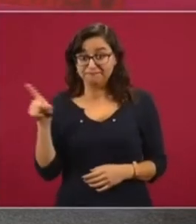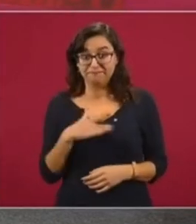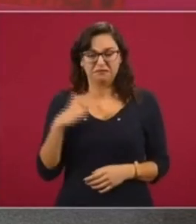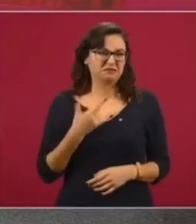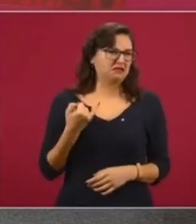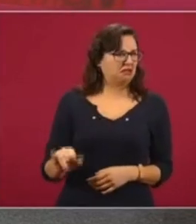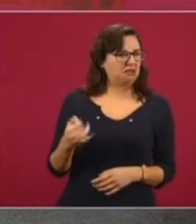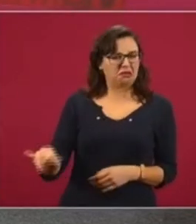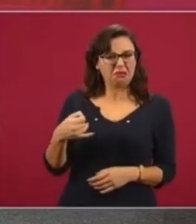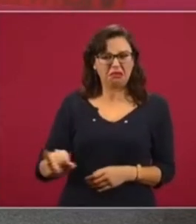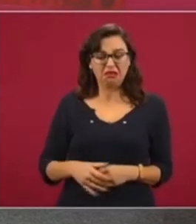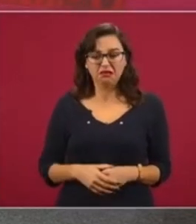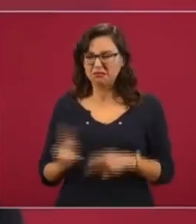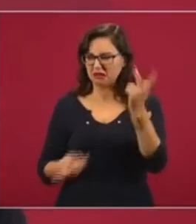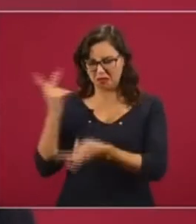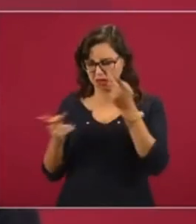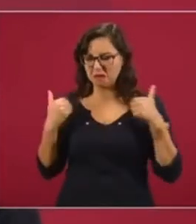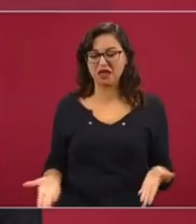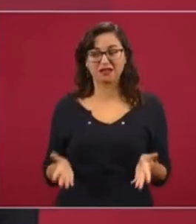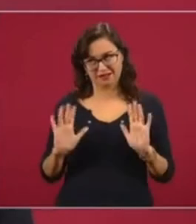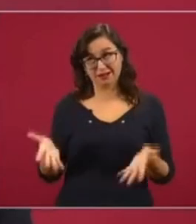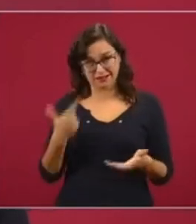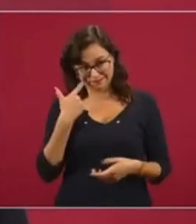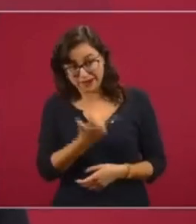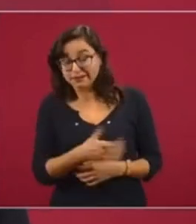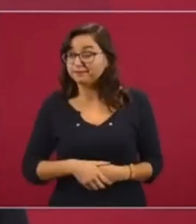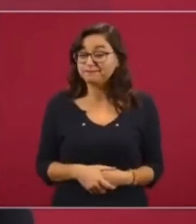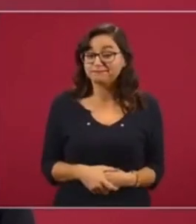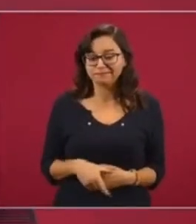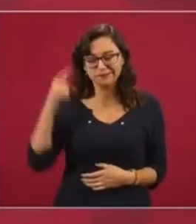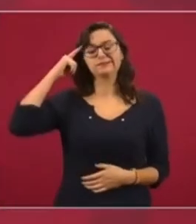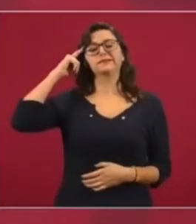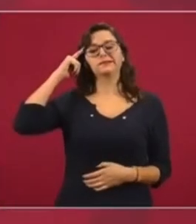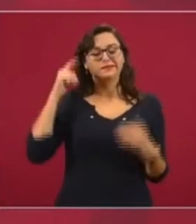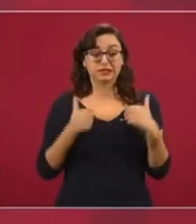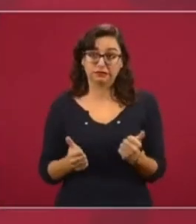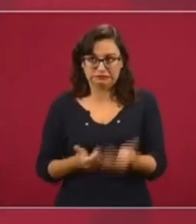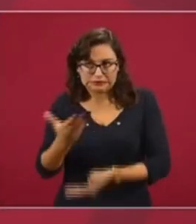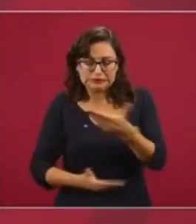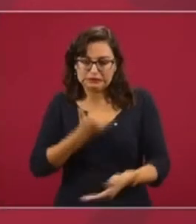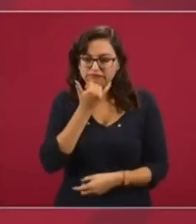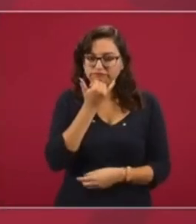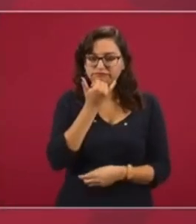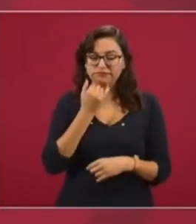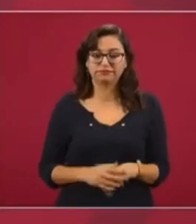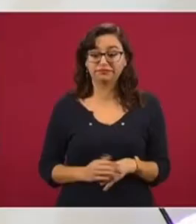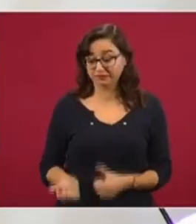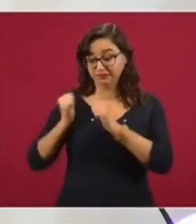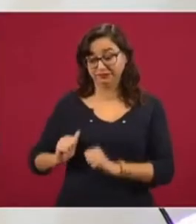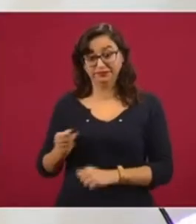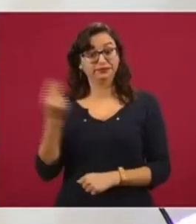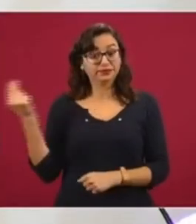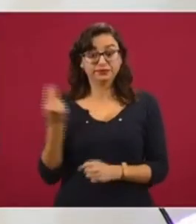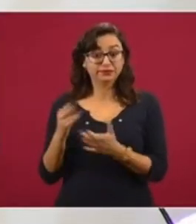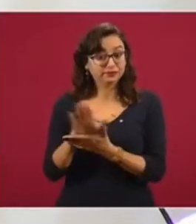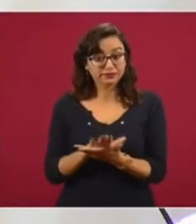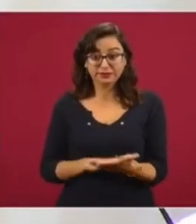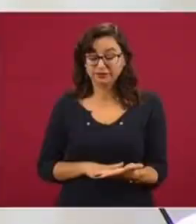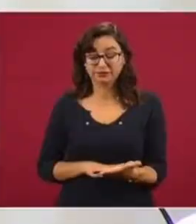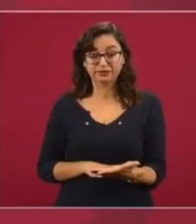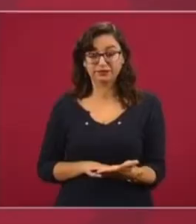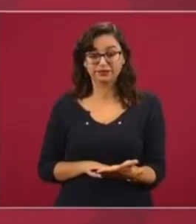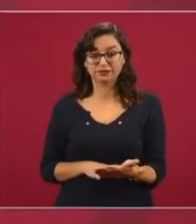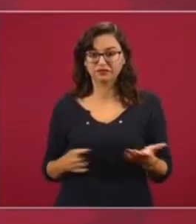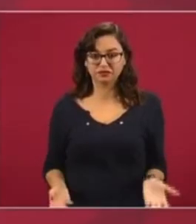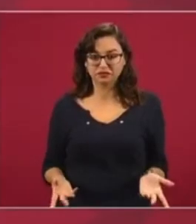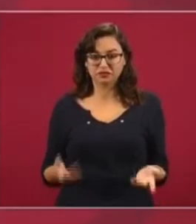era un absurdo lo de la consulta, recapaciten y también ofrezcan disculpas. El poder es humildad y no hay